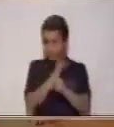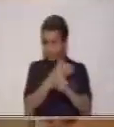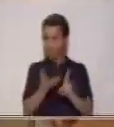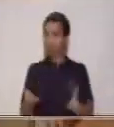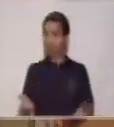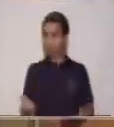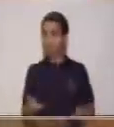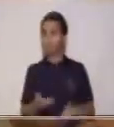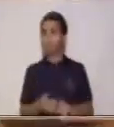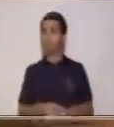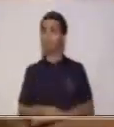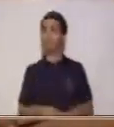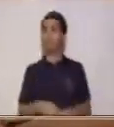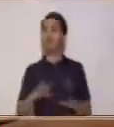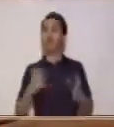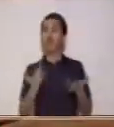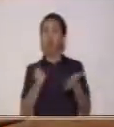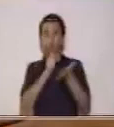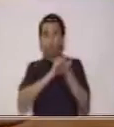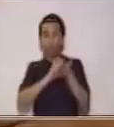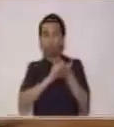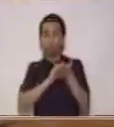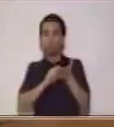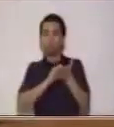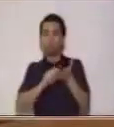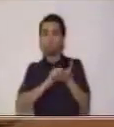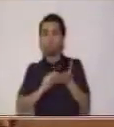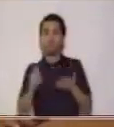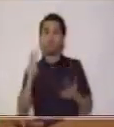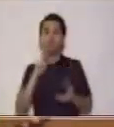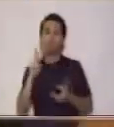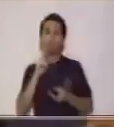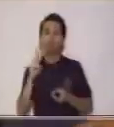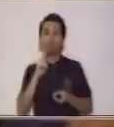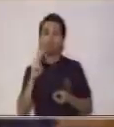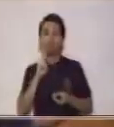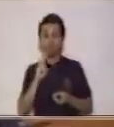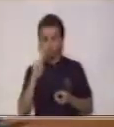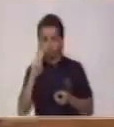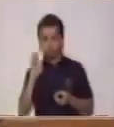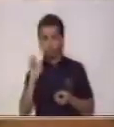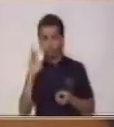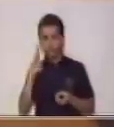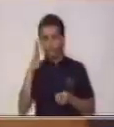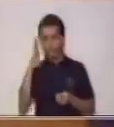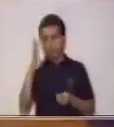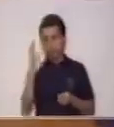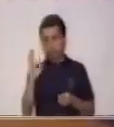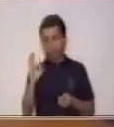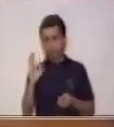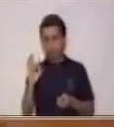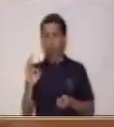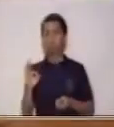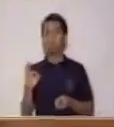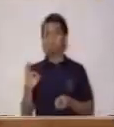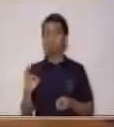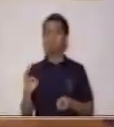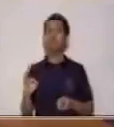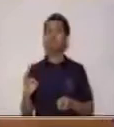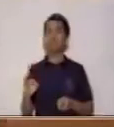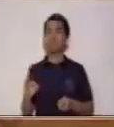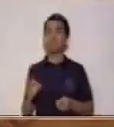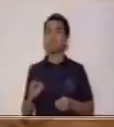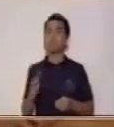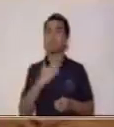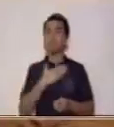el verbo en el que van a estar escritos los textos de estos mismos va a estar en